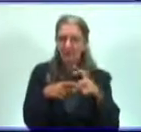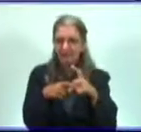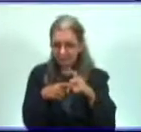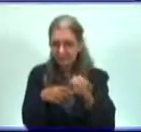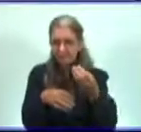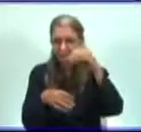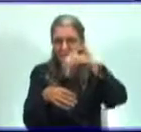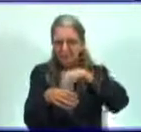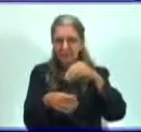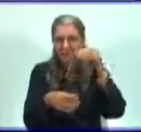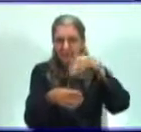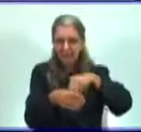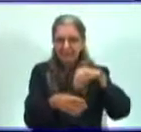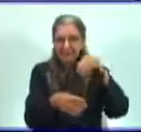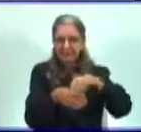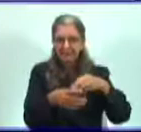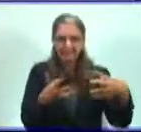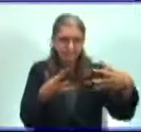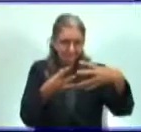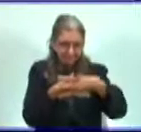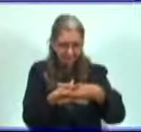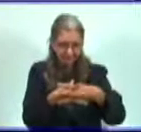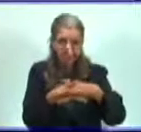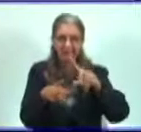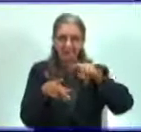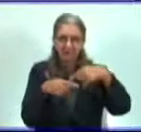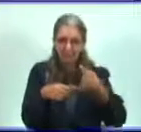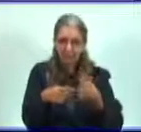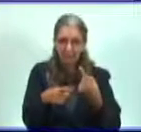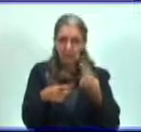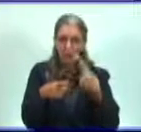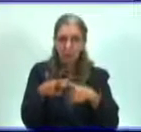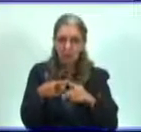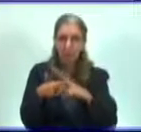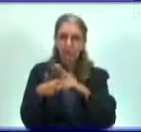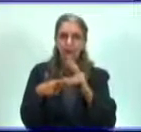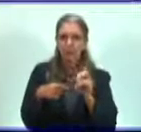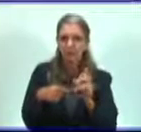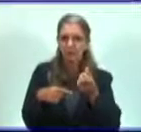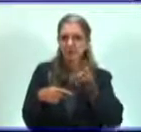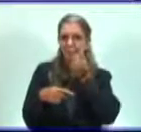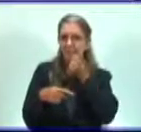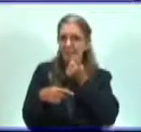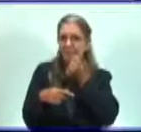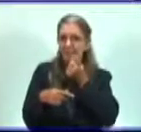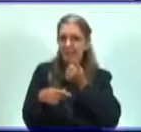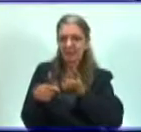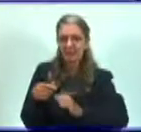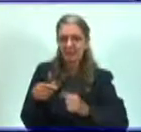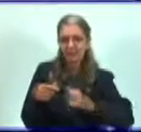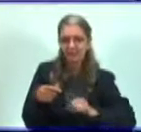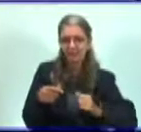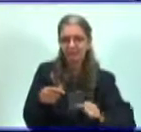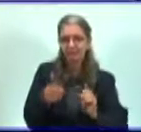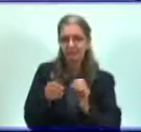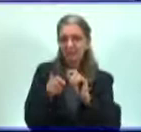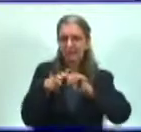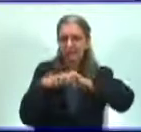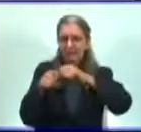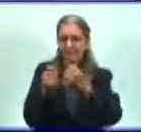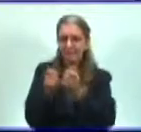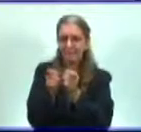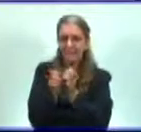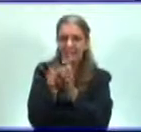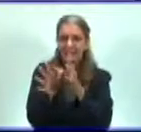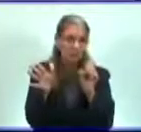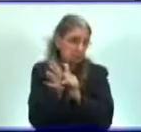Se ensamblan y constituyen nuevas partículas virales. Y por tanto, ocurre la ruptura